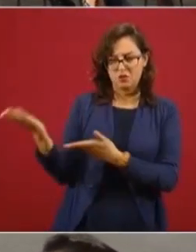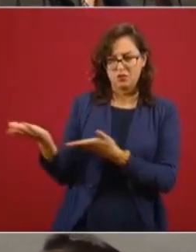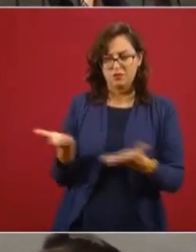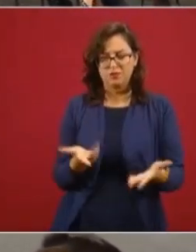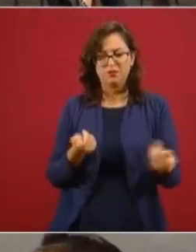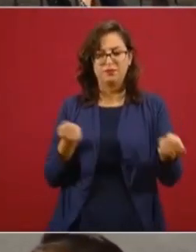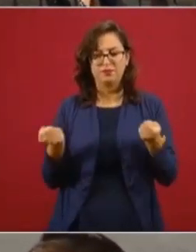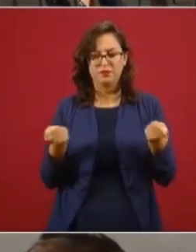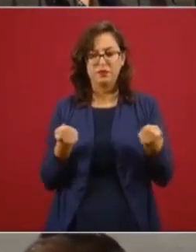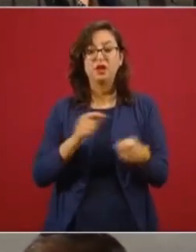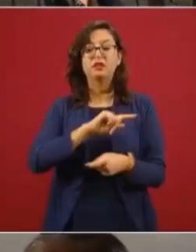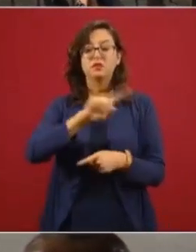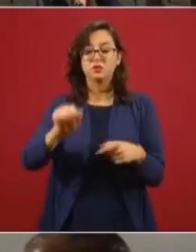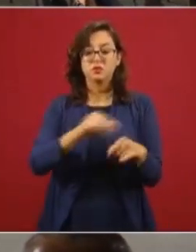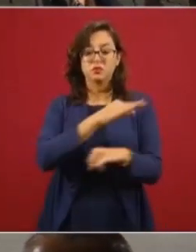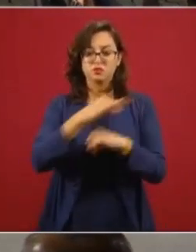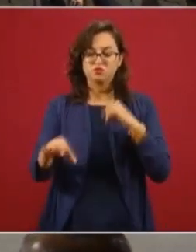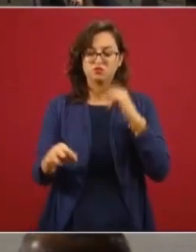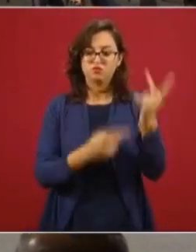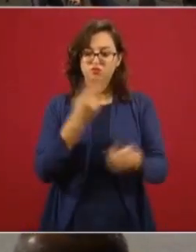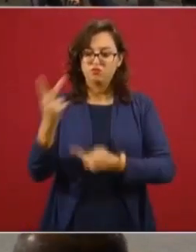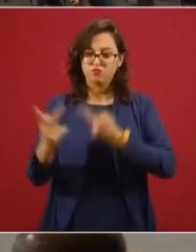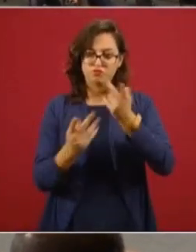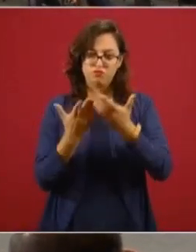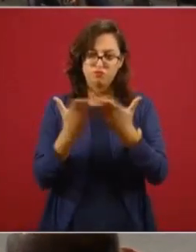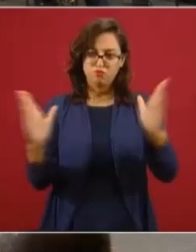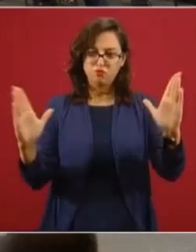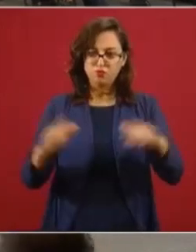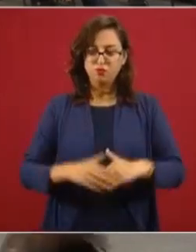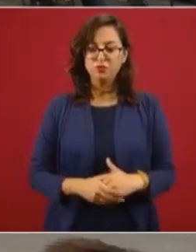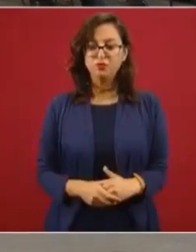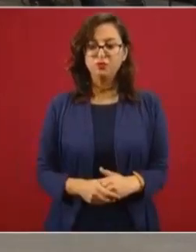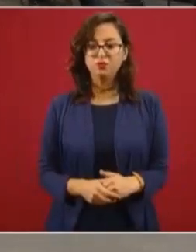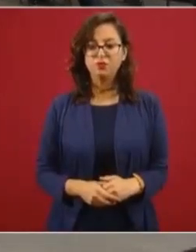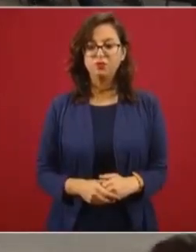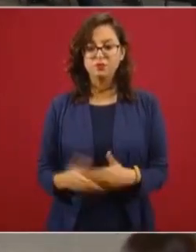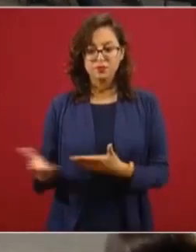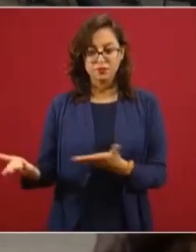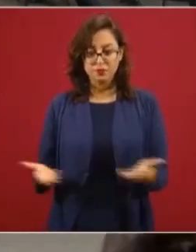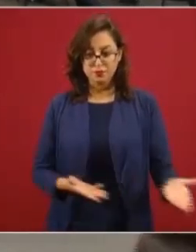las preguntas de ustedes. Entonces, Marcelo.